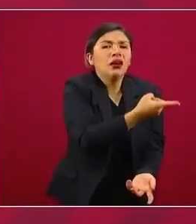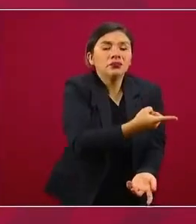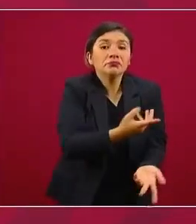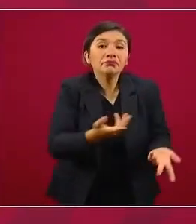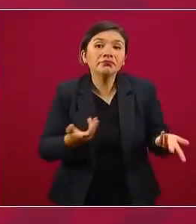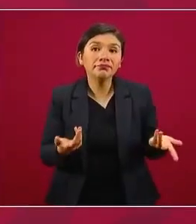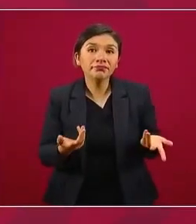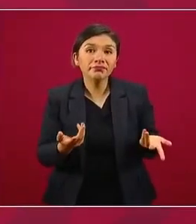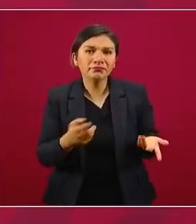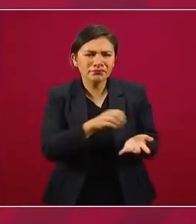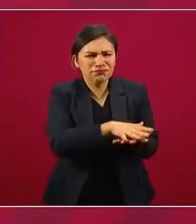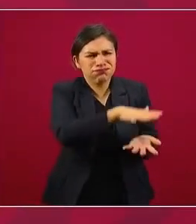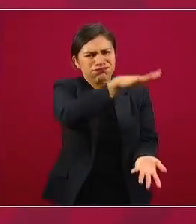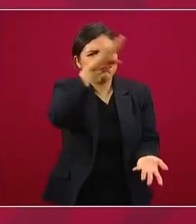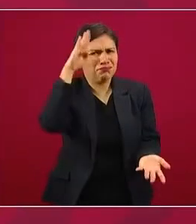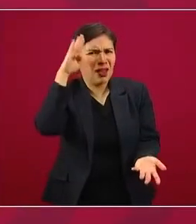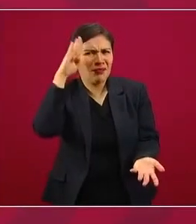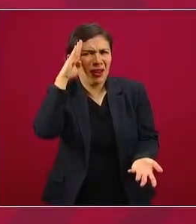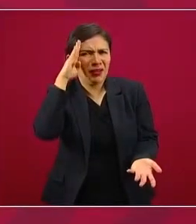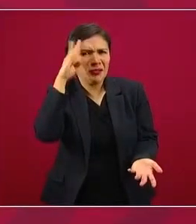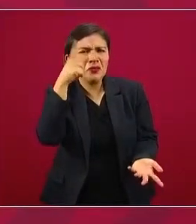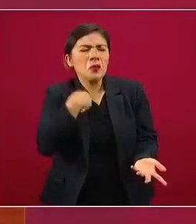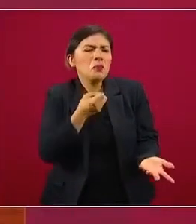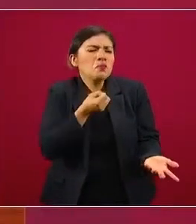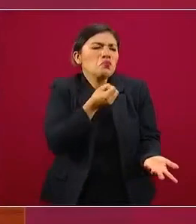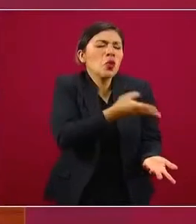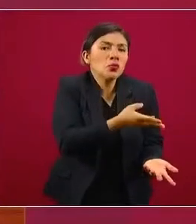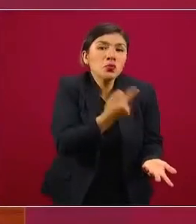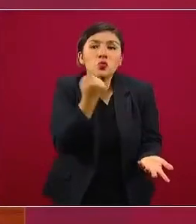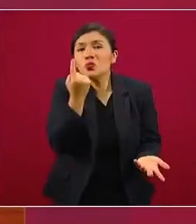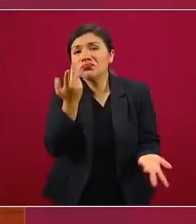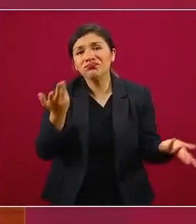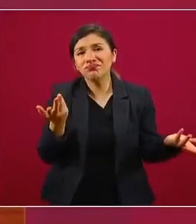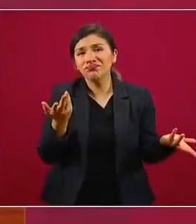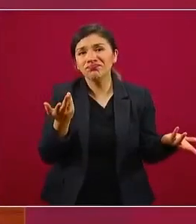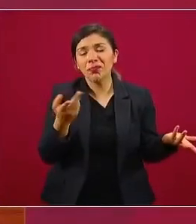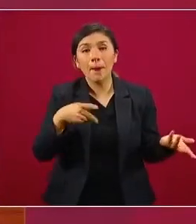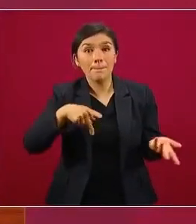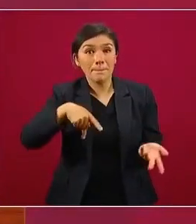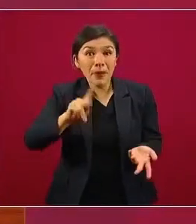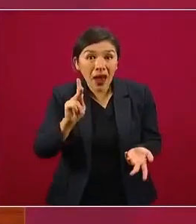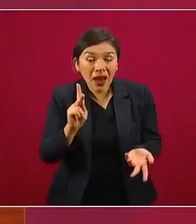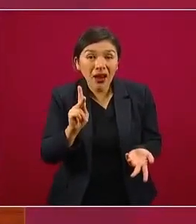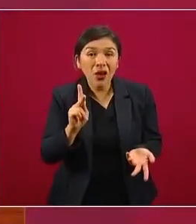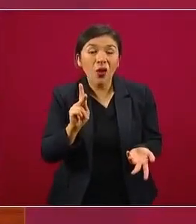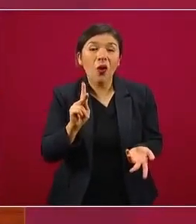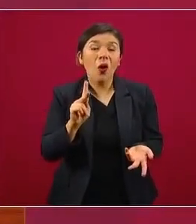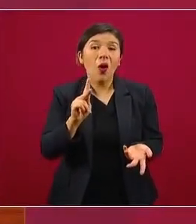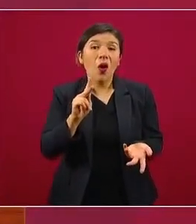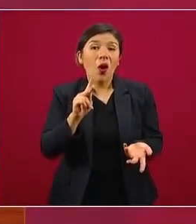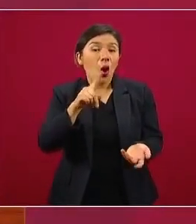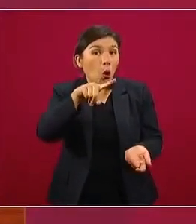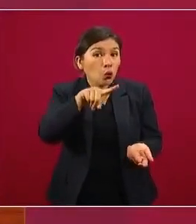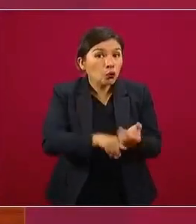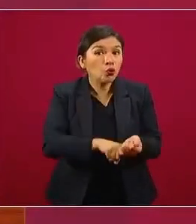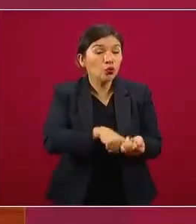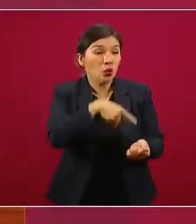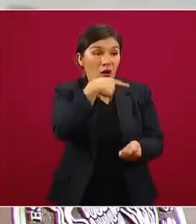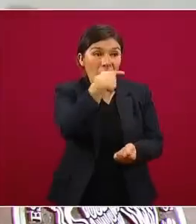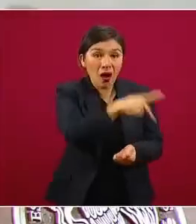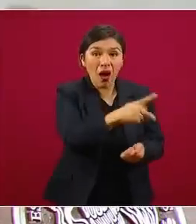pero el hecho mismo, o sea,